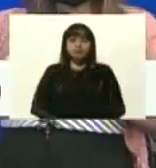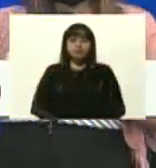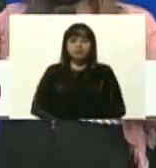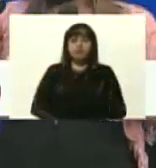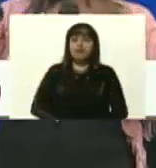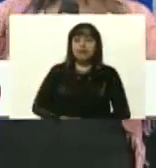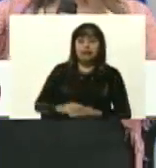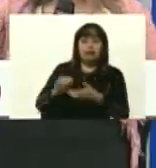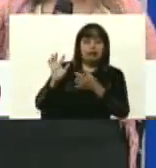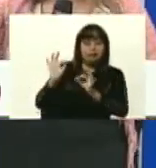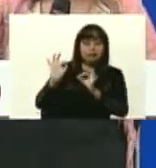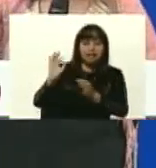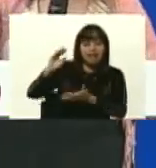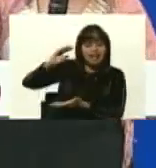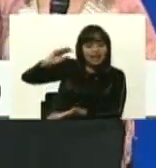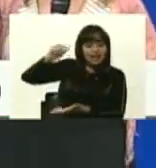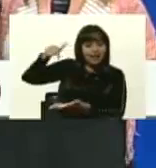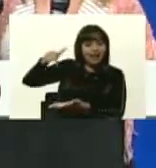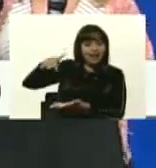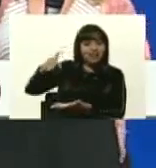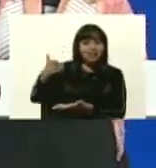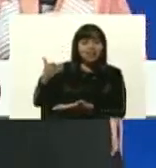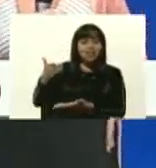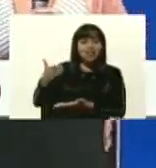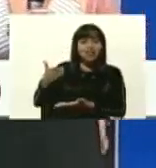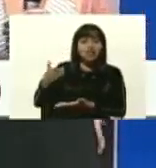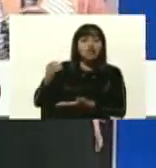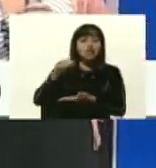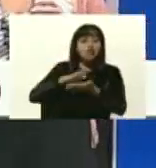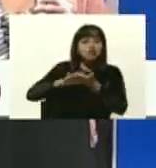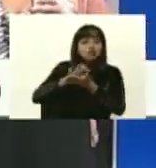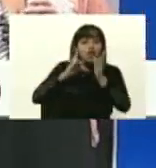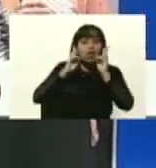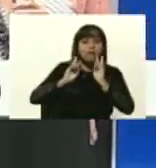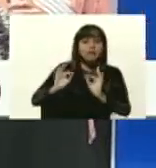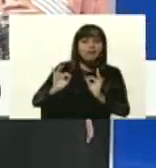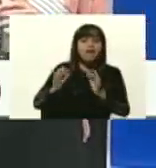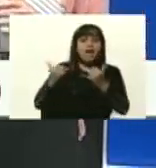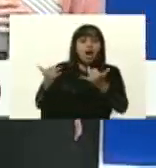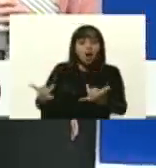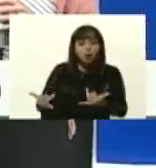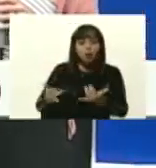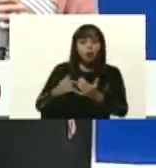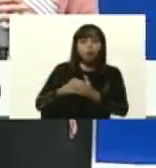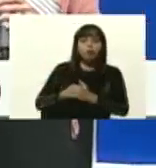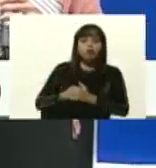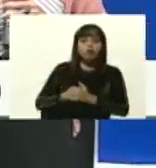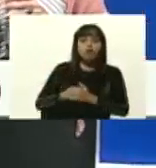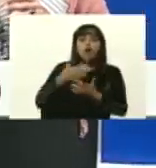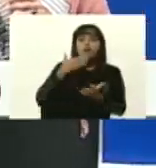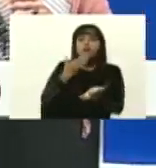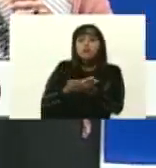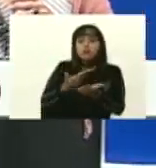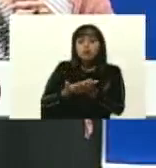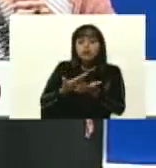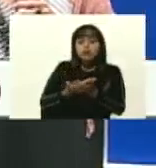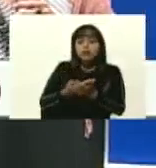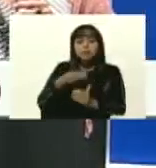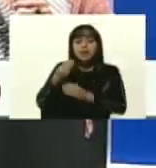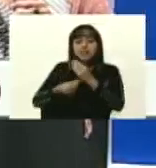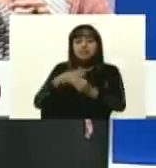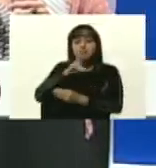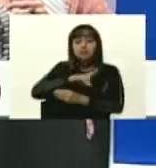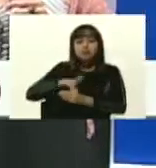Particularmente este producto, la solución sanitizante, en estos momentos lo estamos planteando para ser